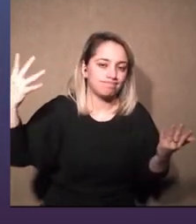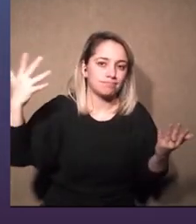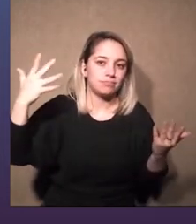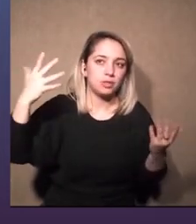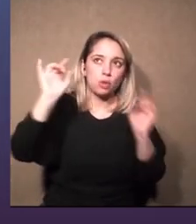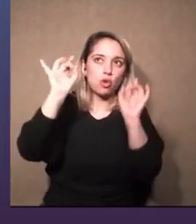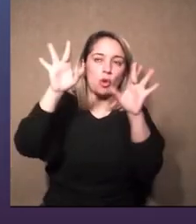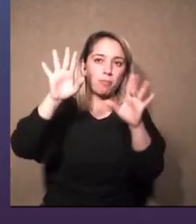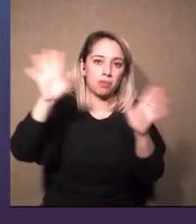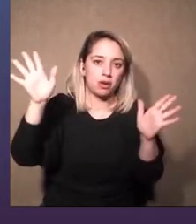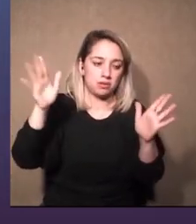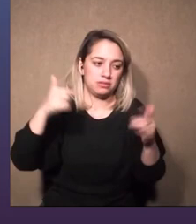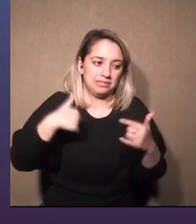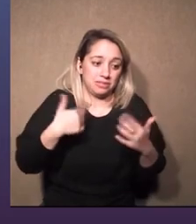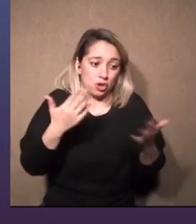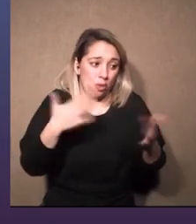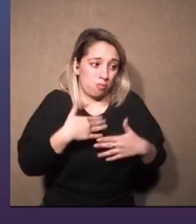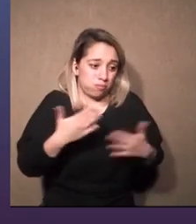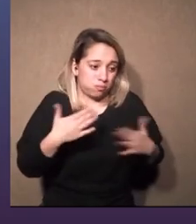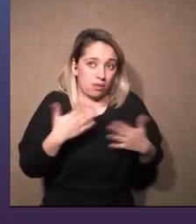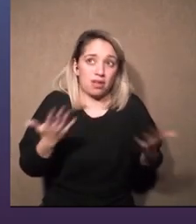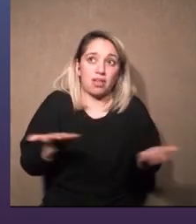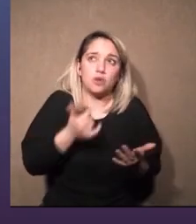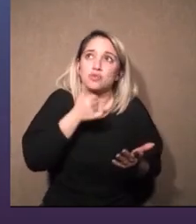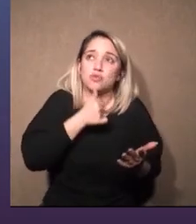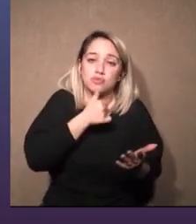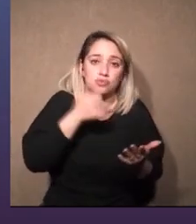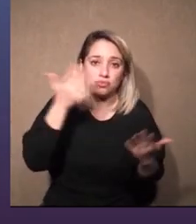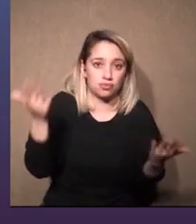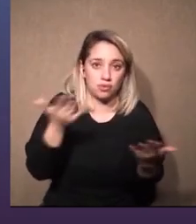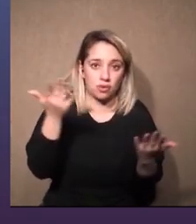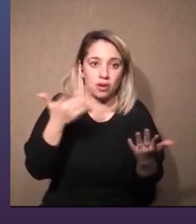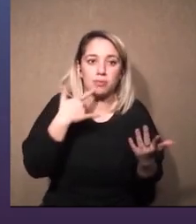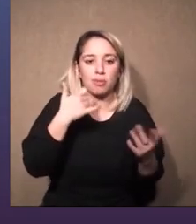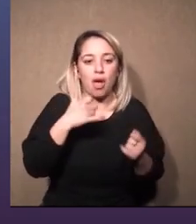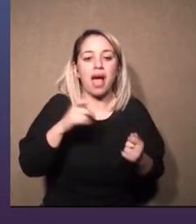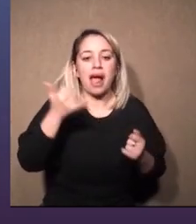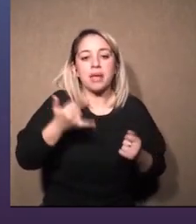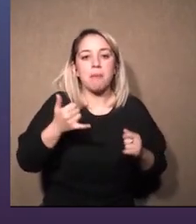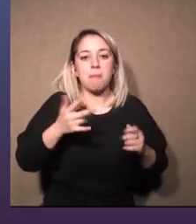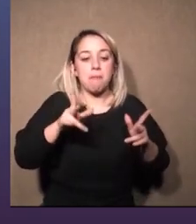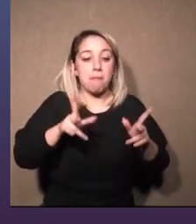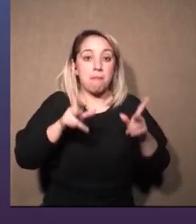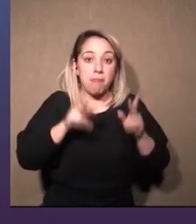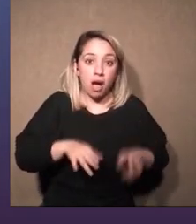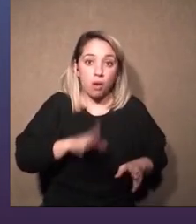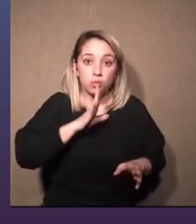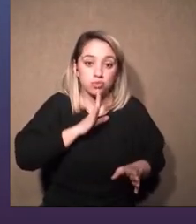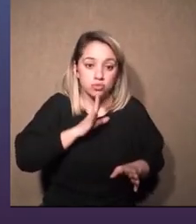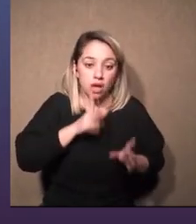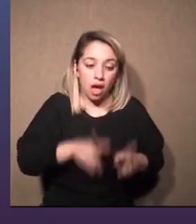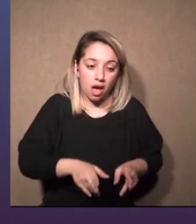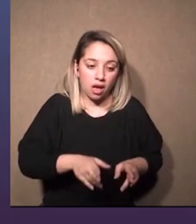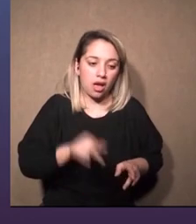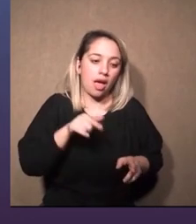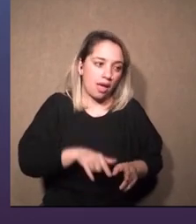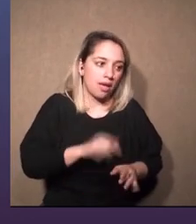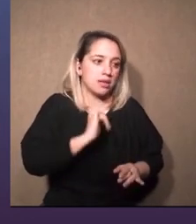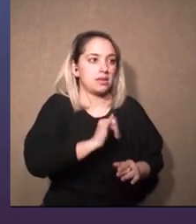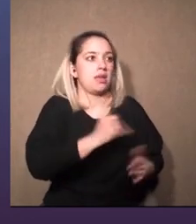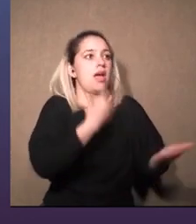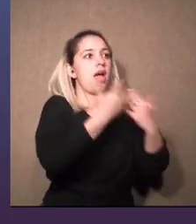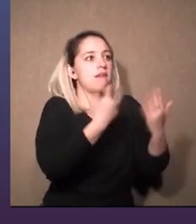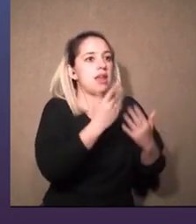si hay entreacto y para el entreacto lo que haces es preparar todo un dispositivo hablar con David ver con